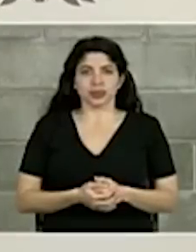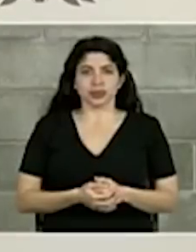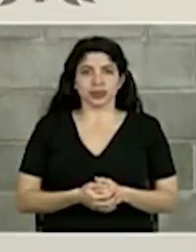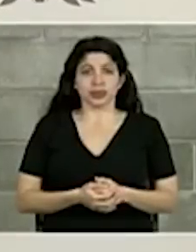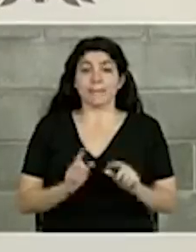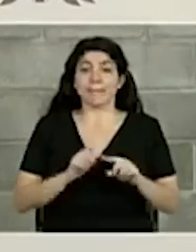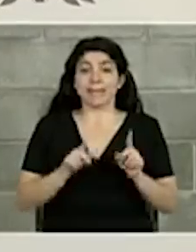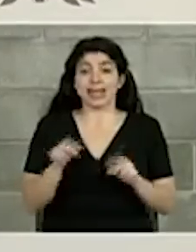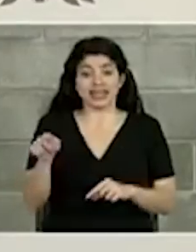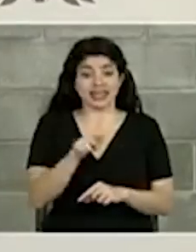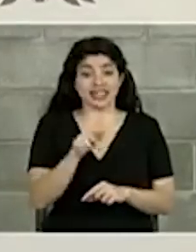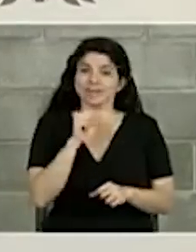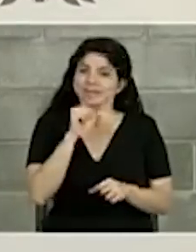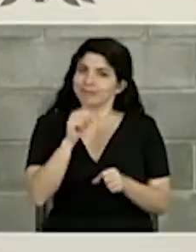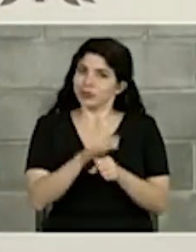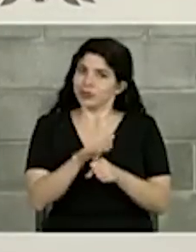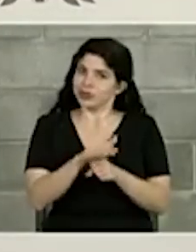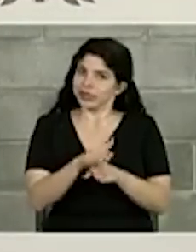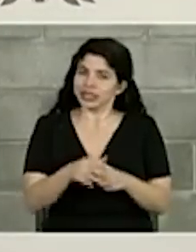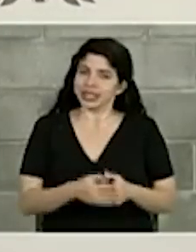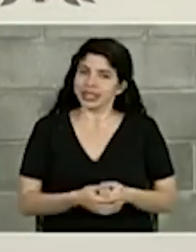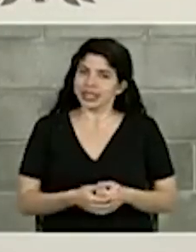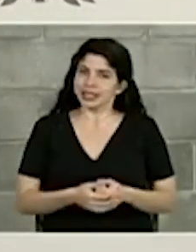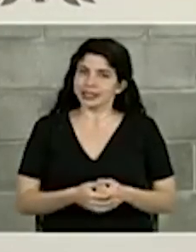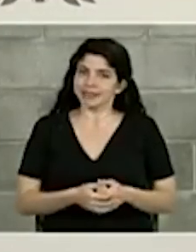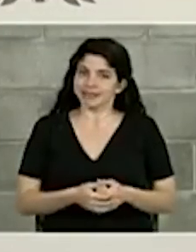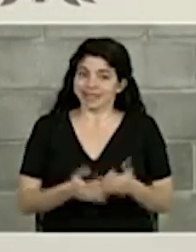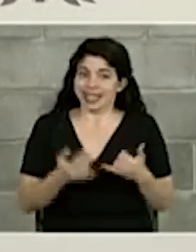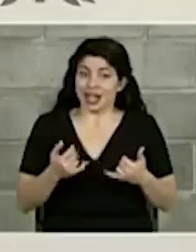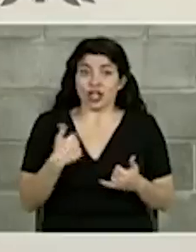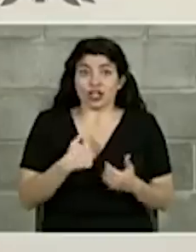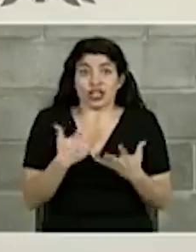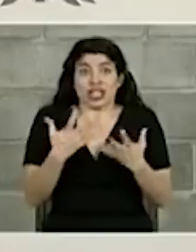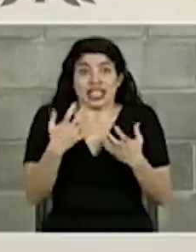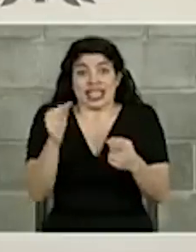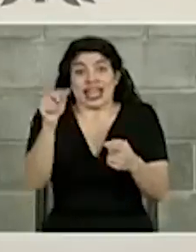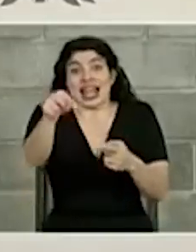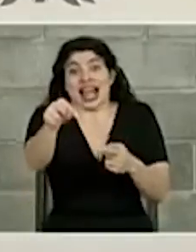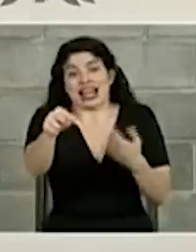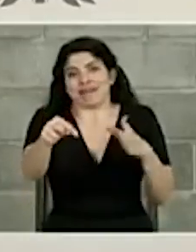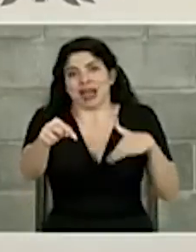Pero no es suficiente. No estamos donde queremos estar.